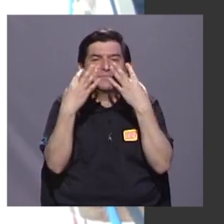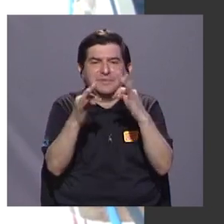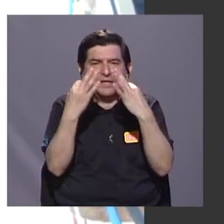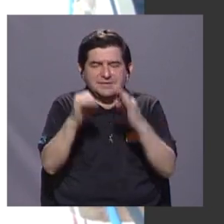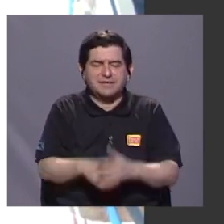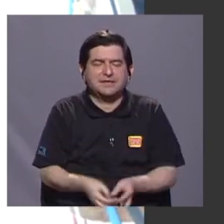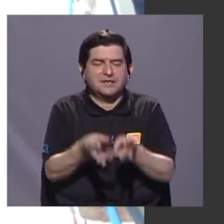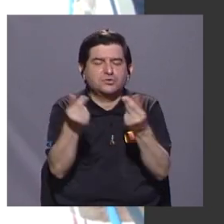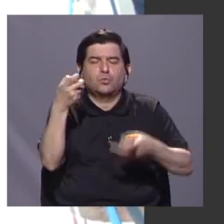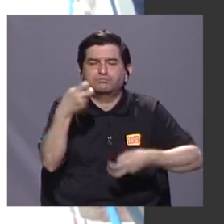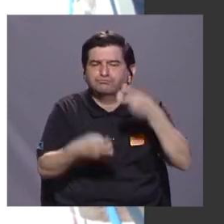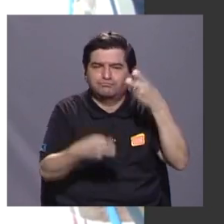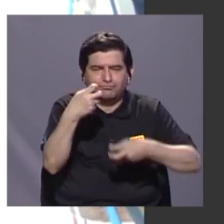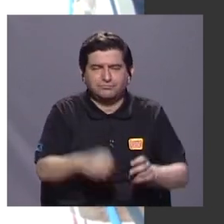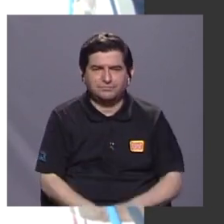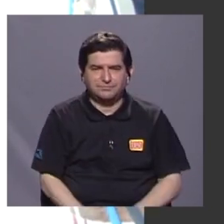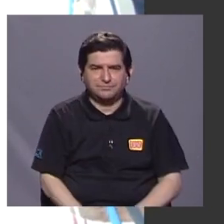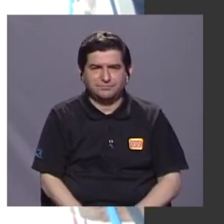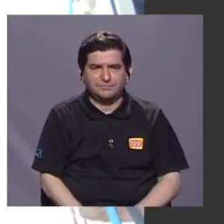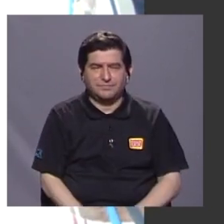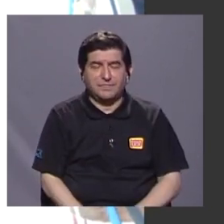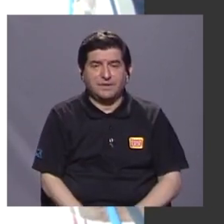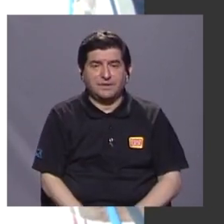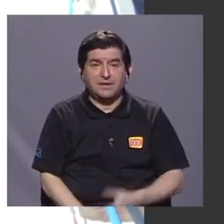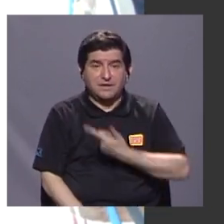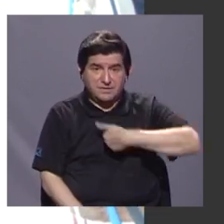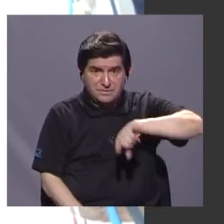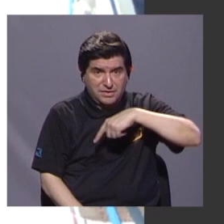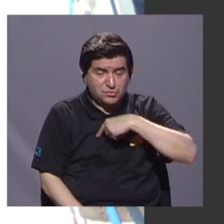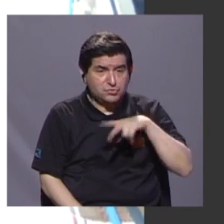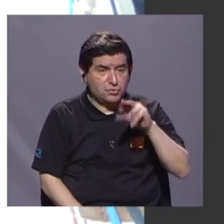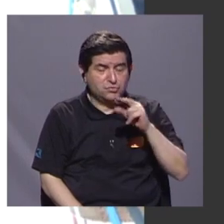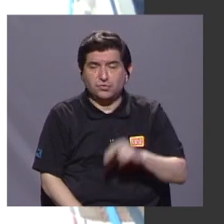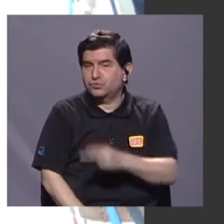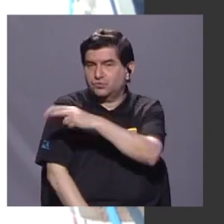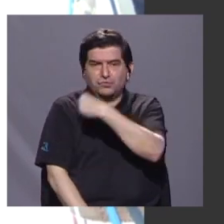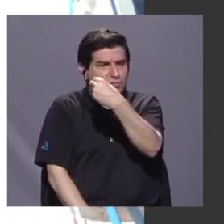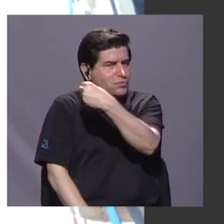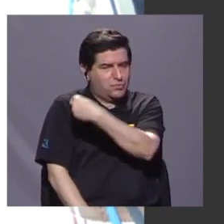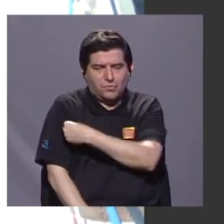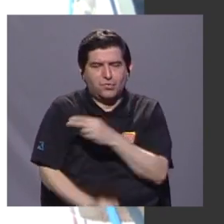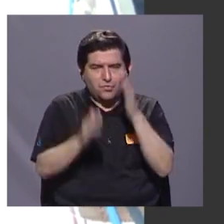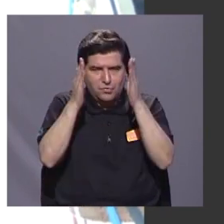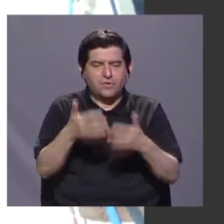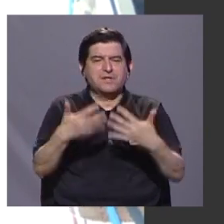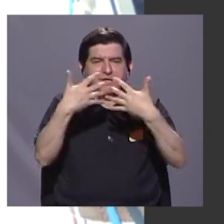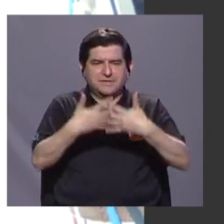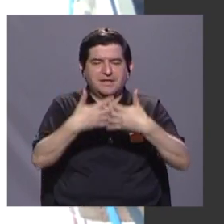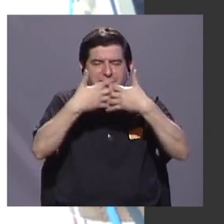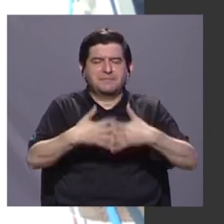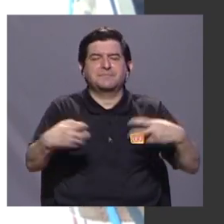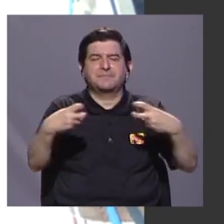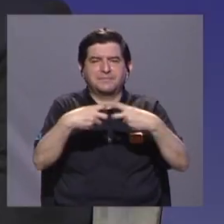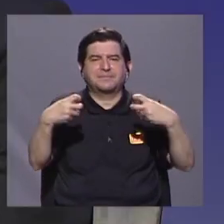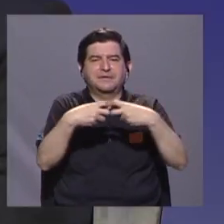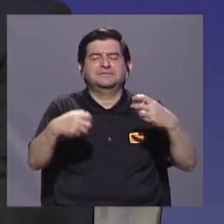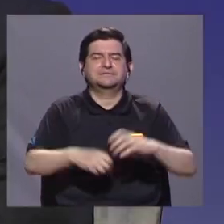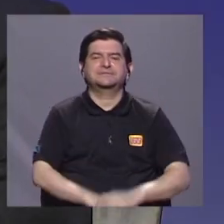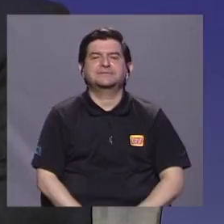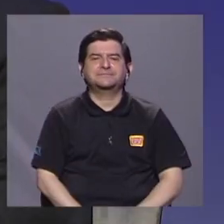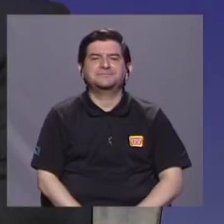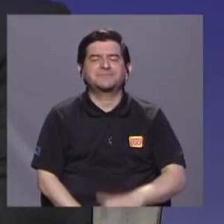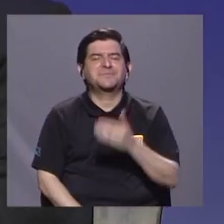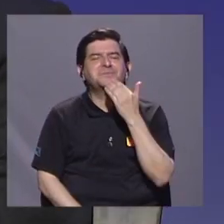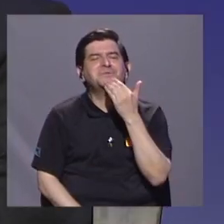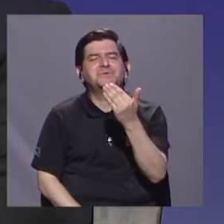solucionar el problema, porque ninguno de salvemonos nació como cruz rojista de la compañía eléctrica. Muy bien. Les